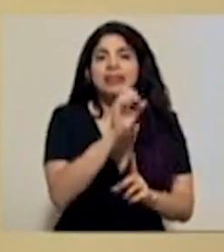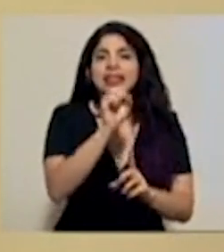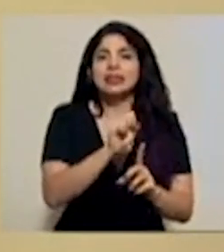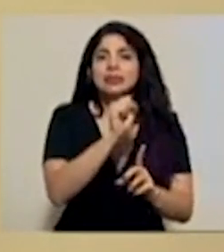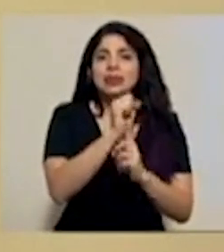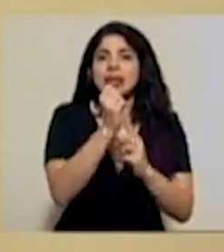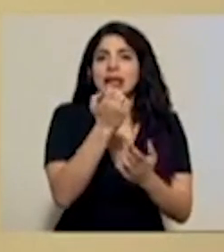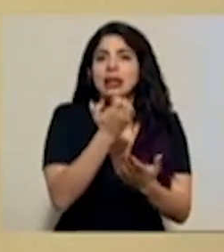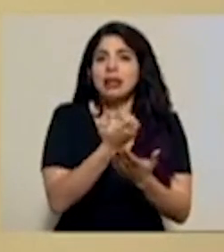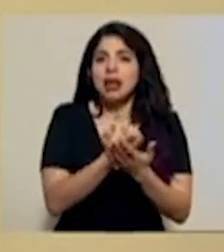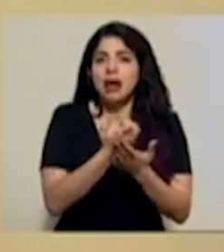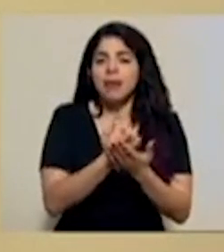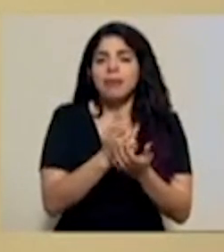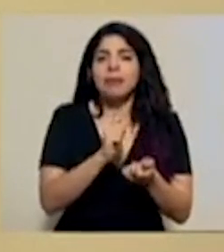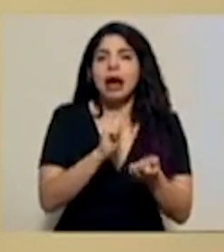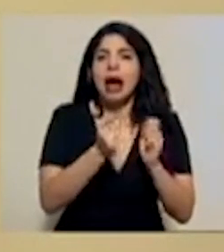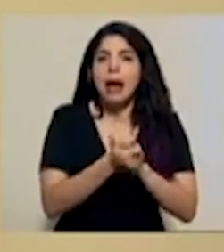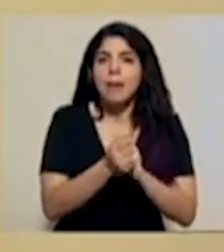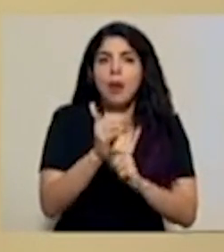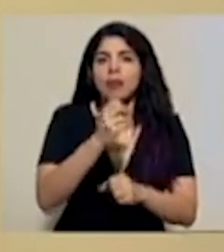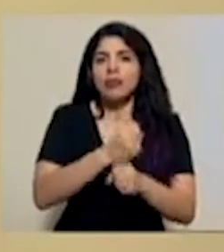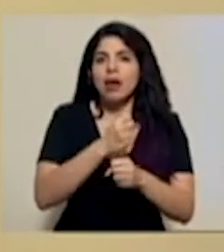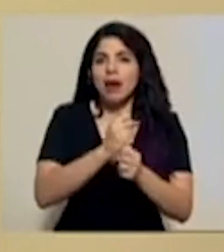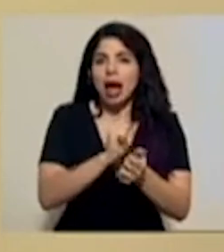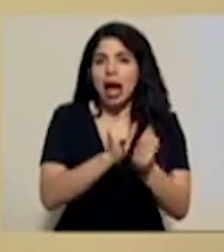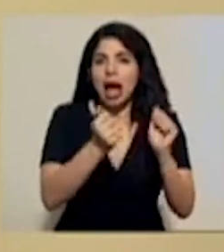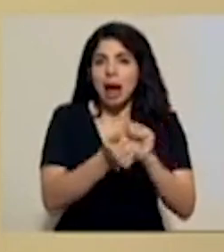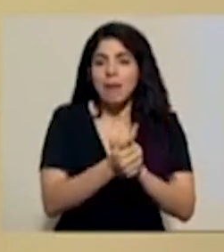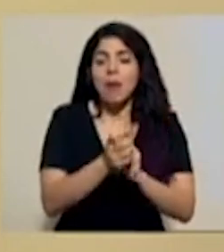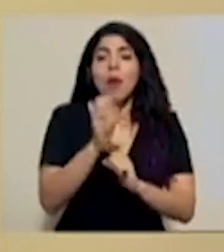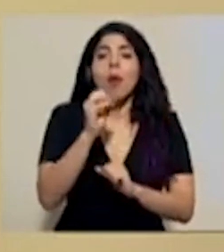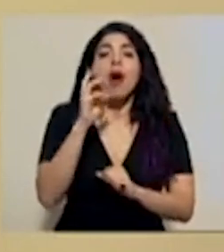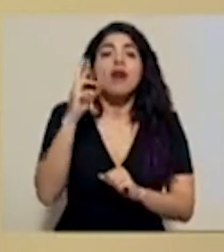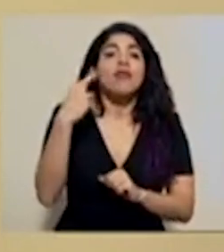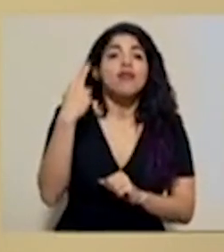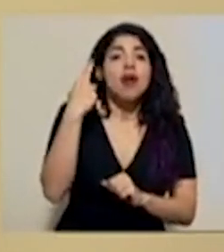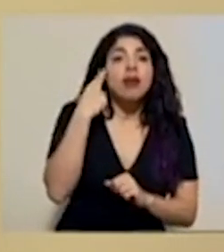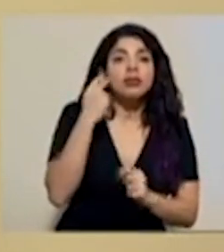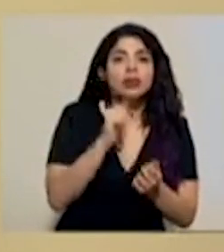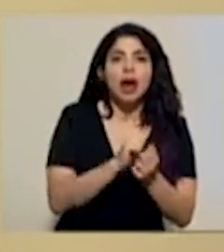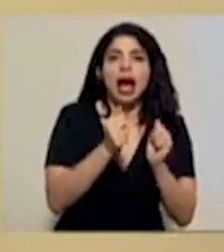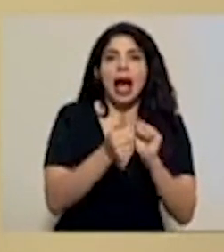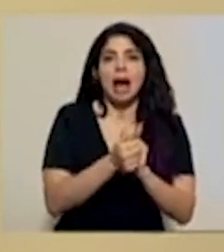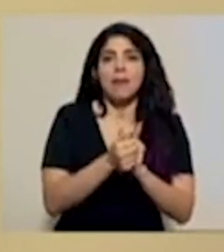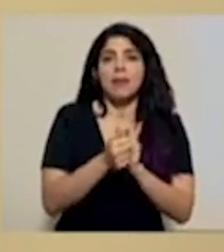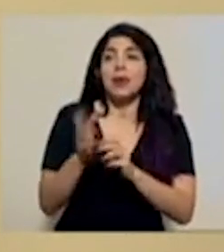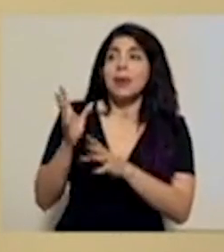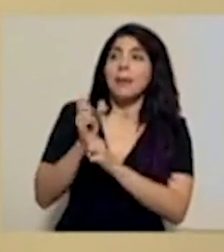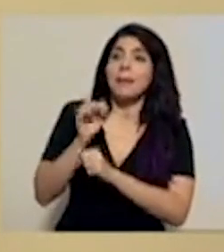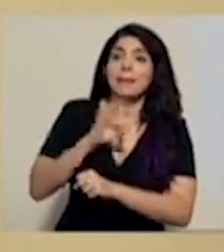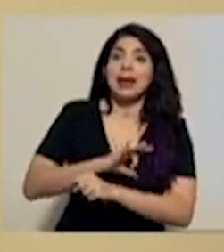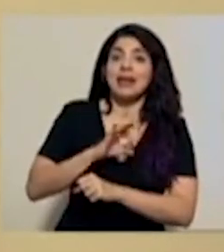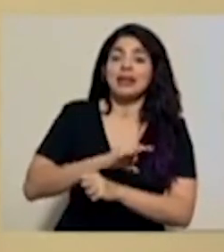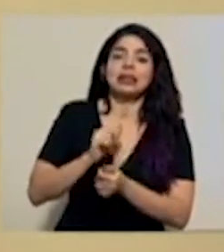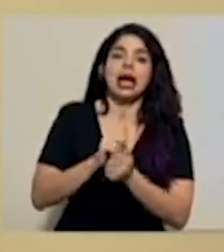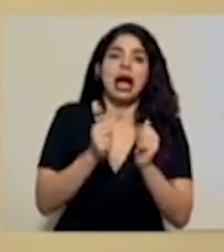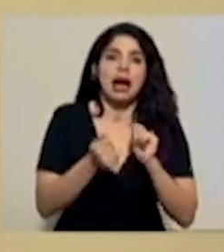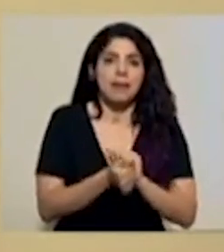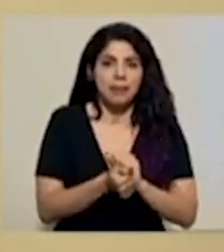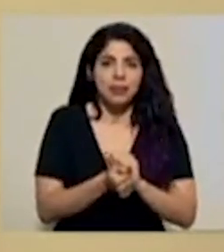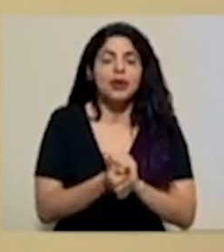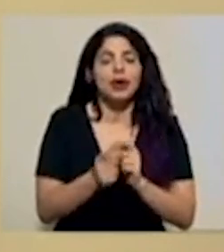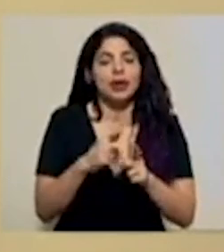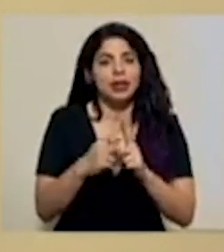laboral o algún cambio en los factores que permiten acceder al beneficio como tal. Como ustedes